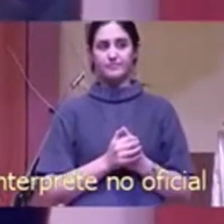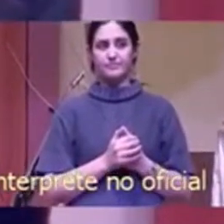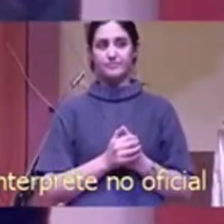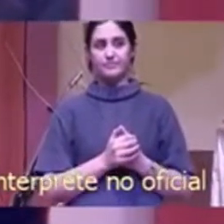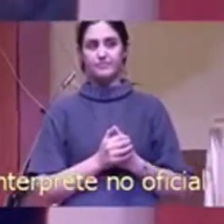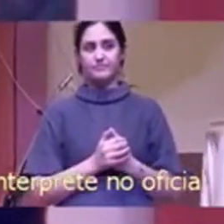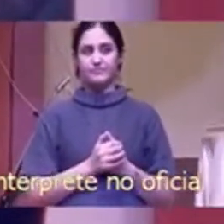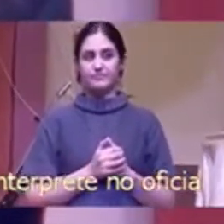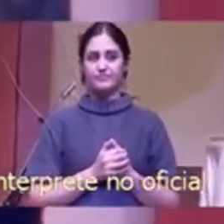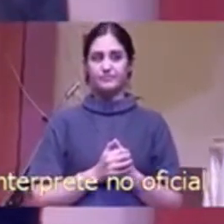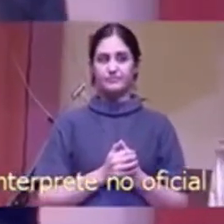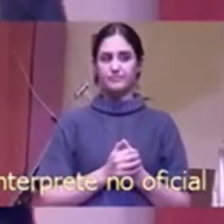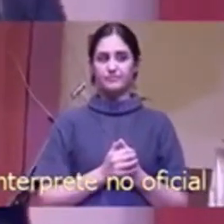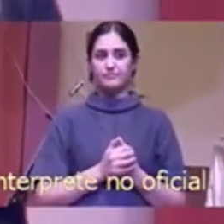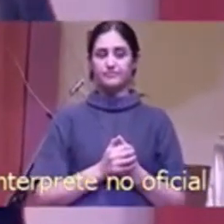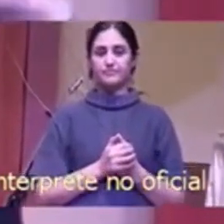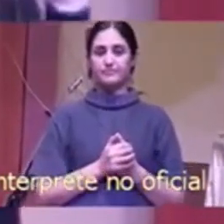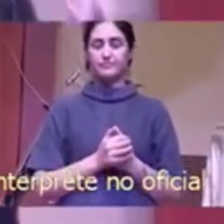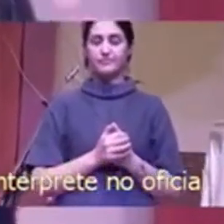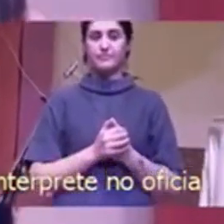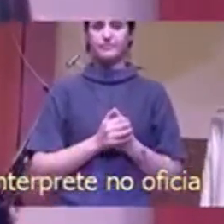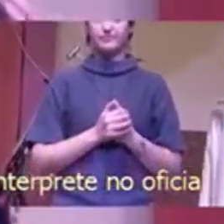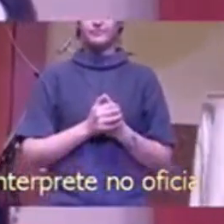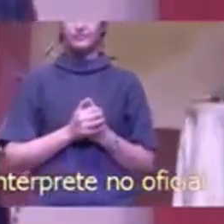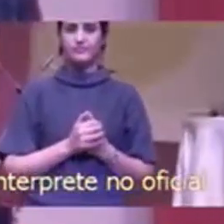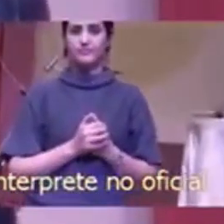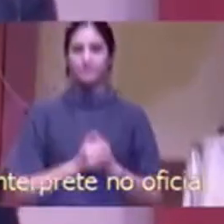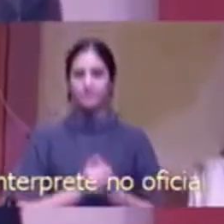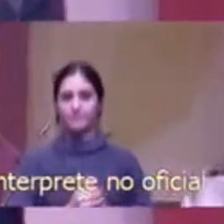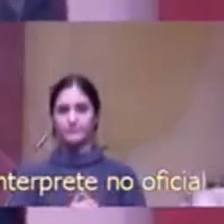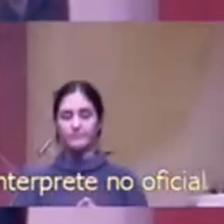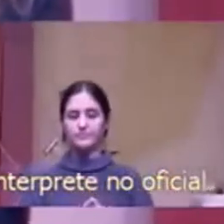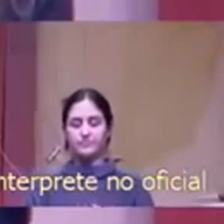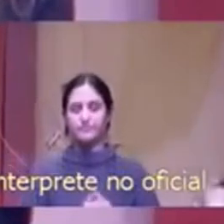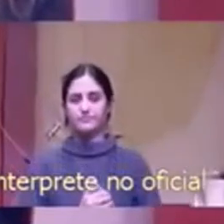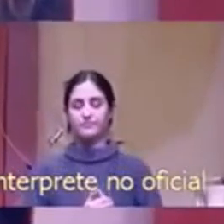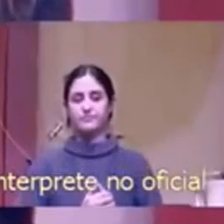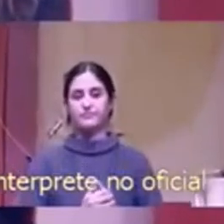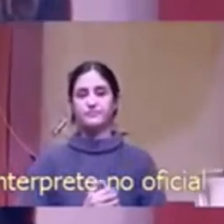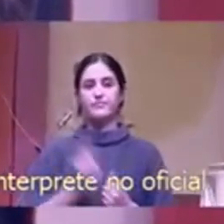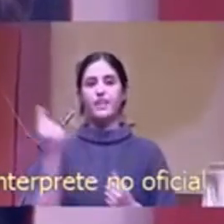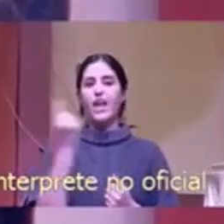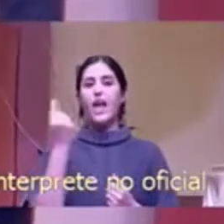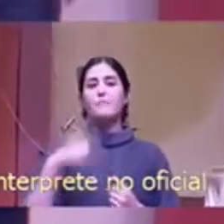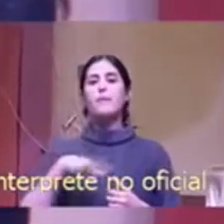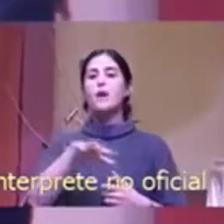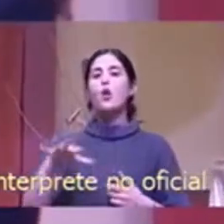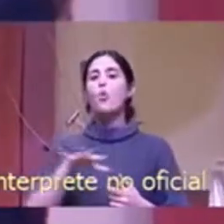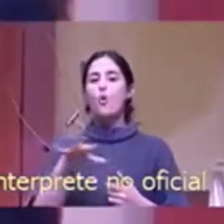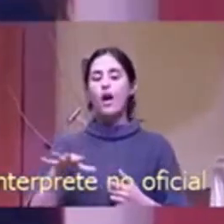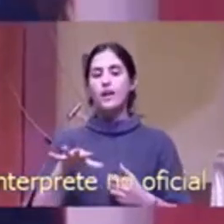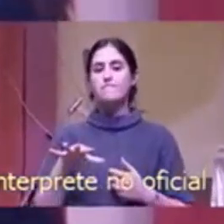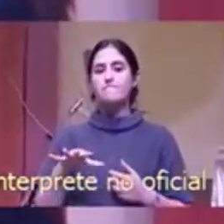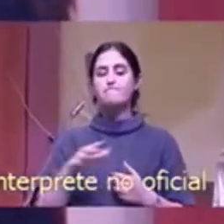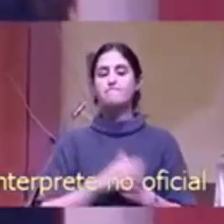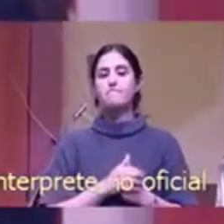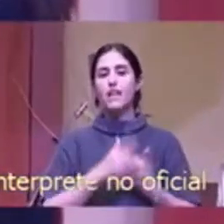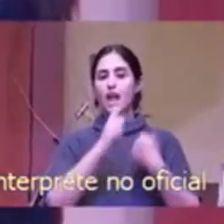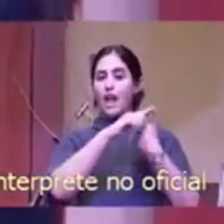La primera sombra que todavía existe la